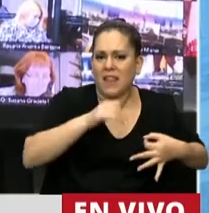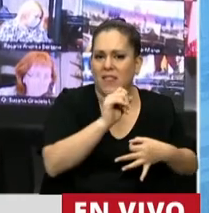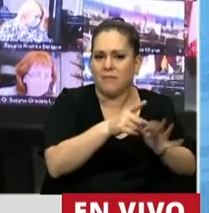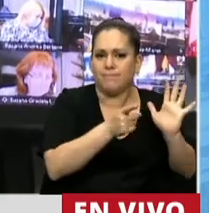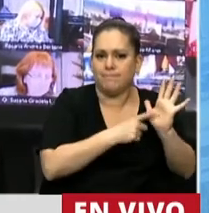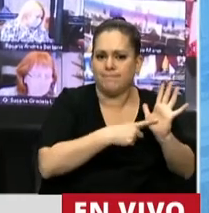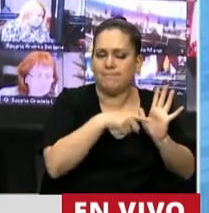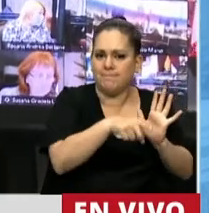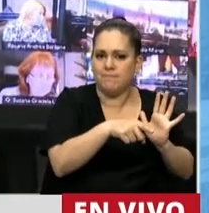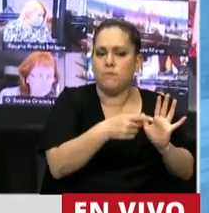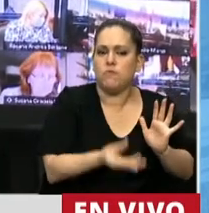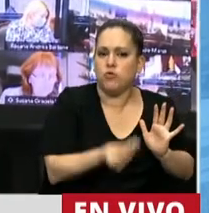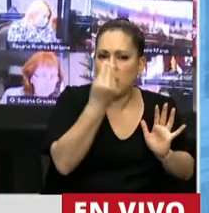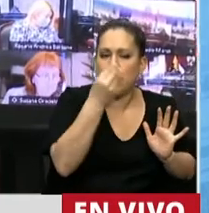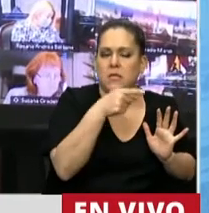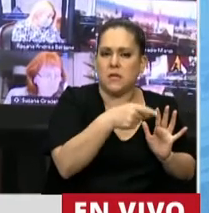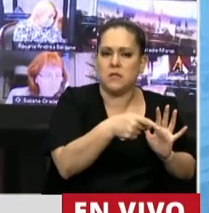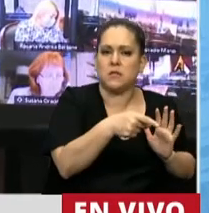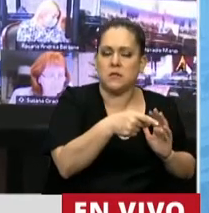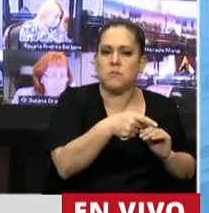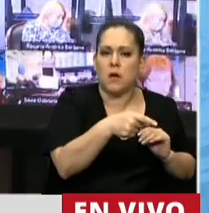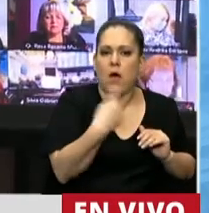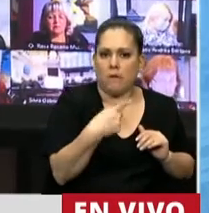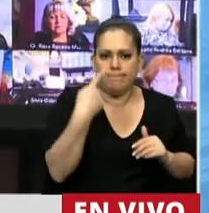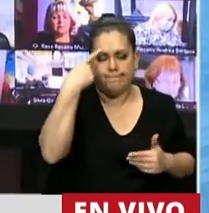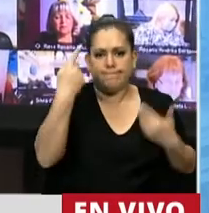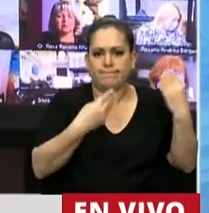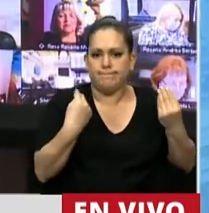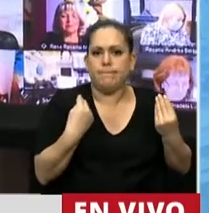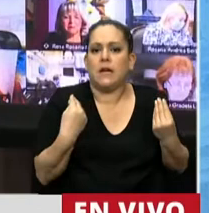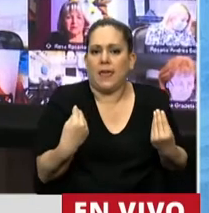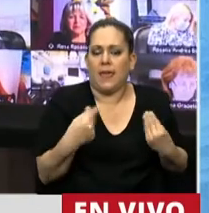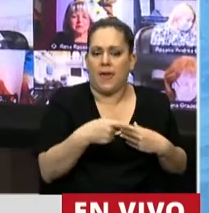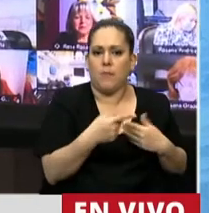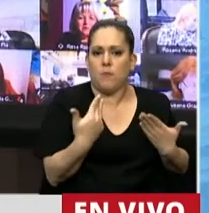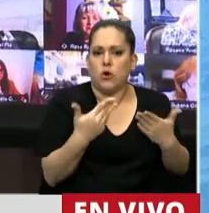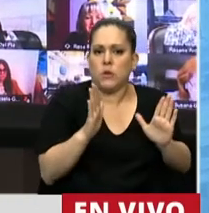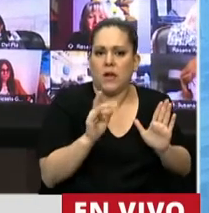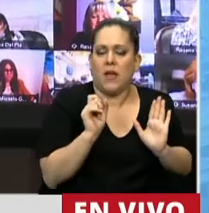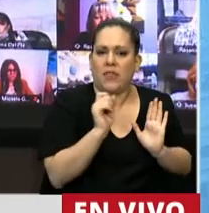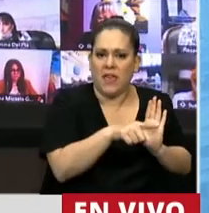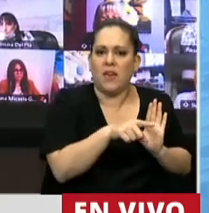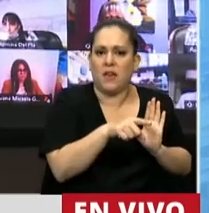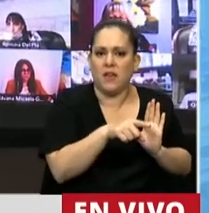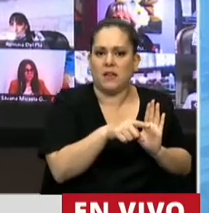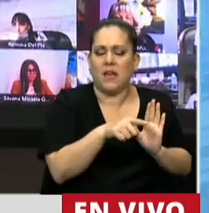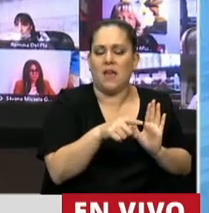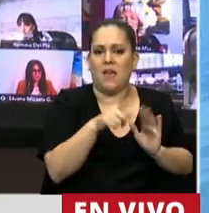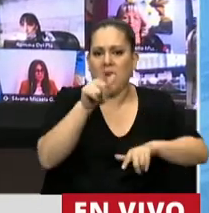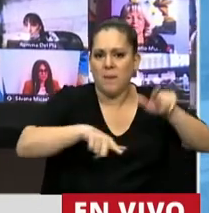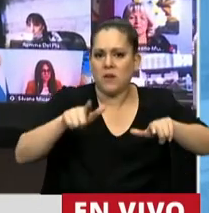lo que muchas veces nos preocupa, ya que da la posibilidad a aquellos que han sentido